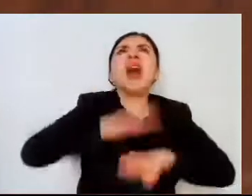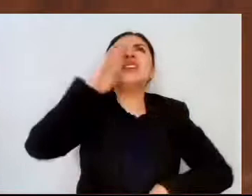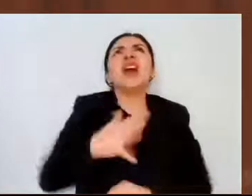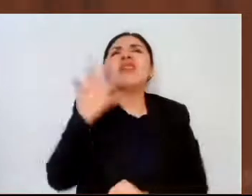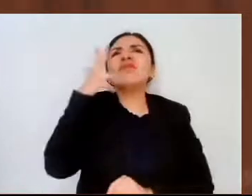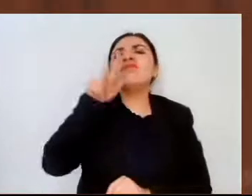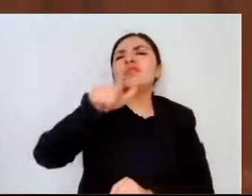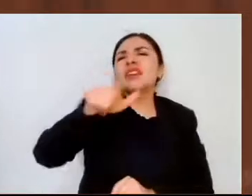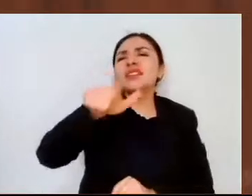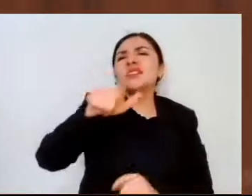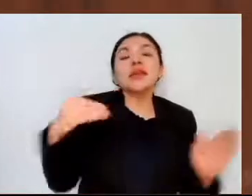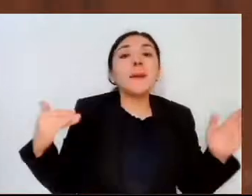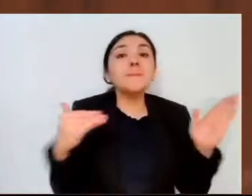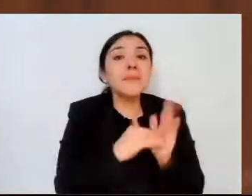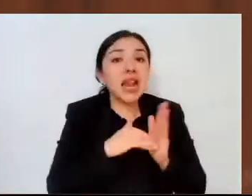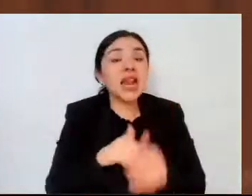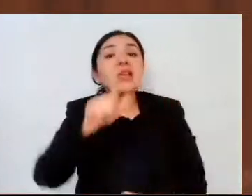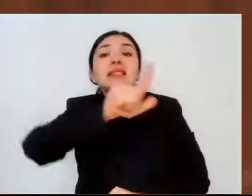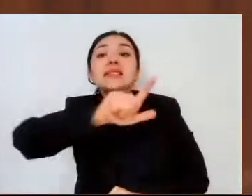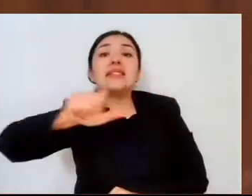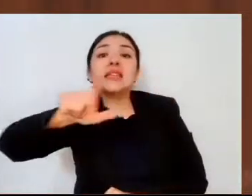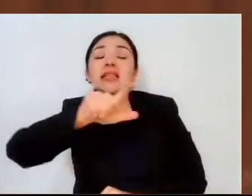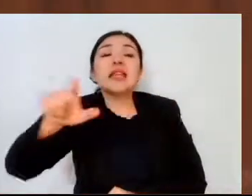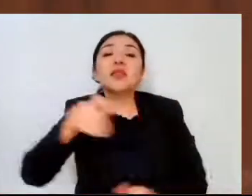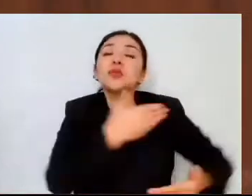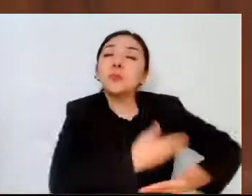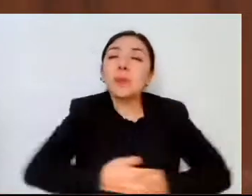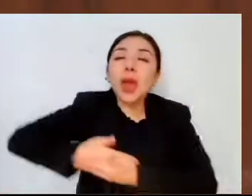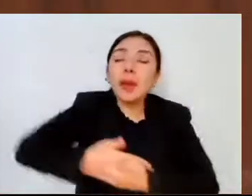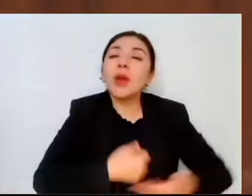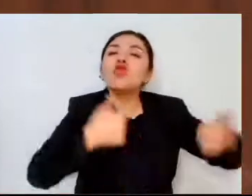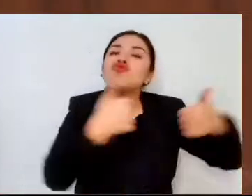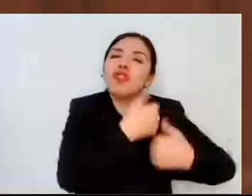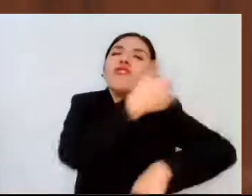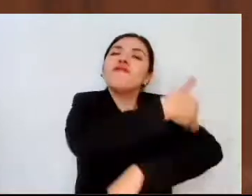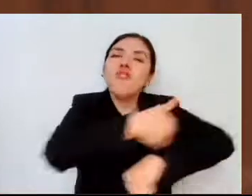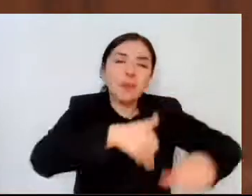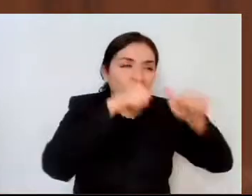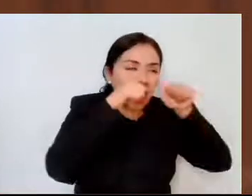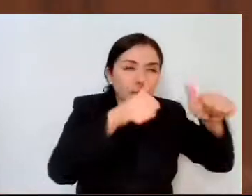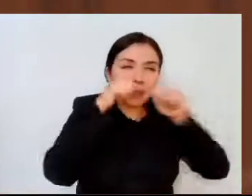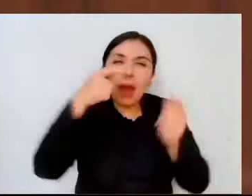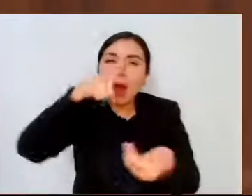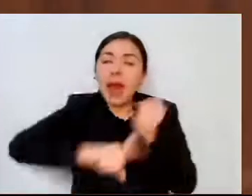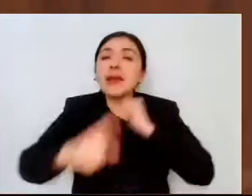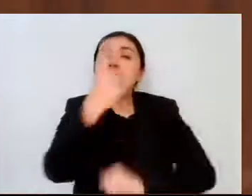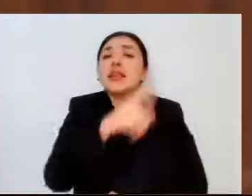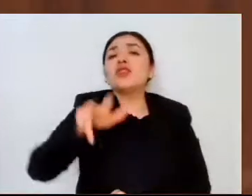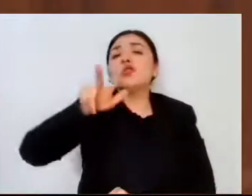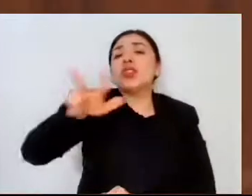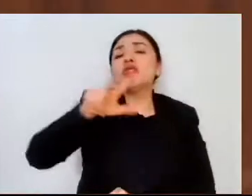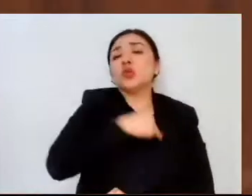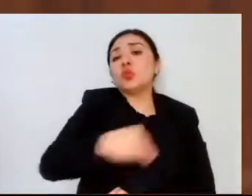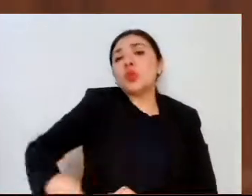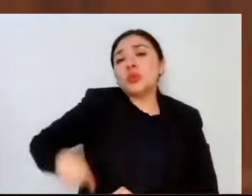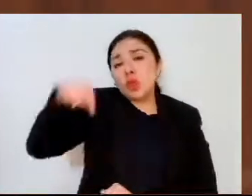17 mil 700 bebés y sus familias en 118 municipios del Estado.